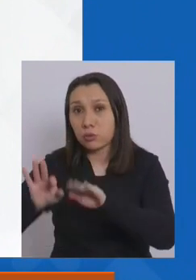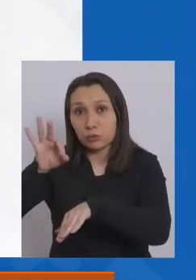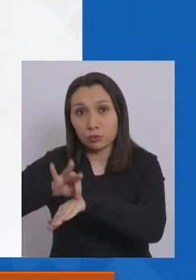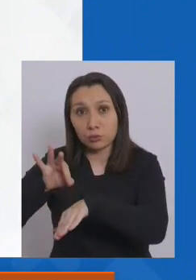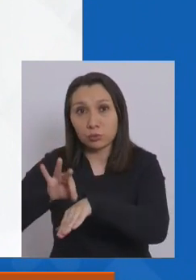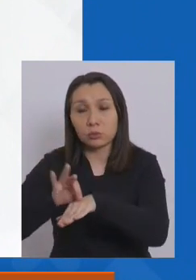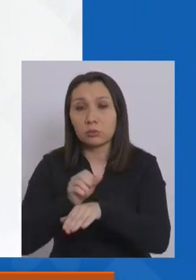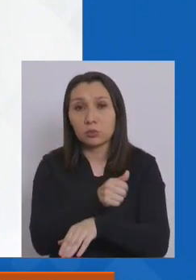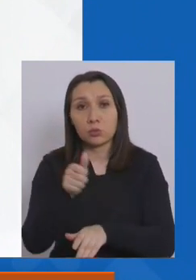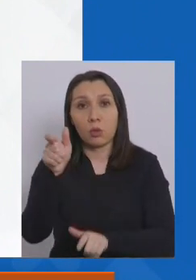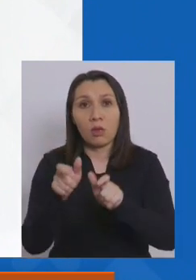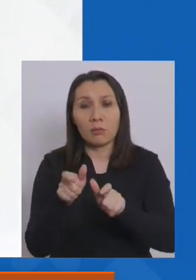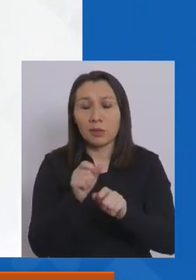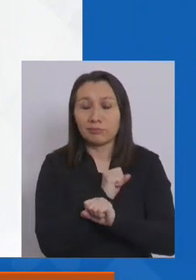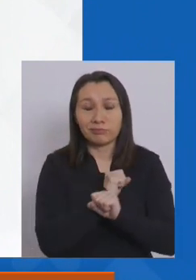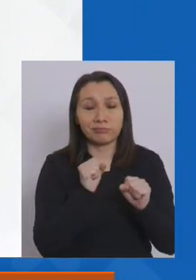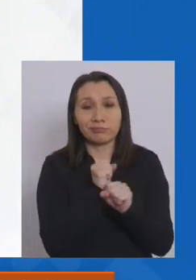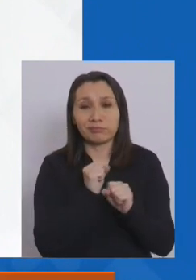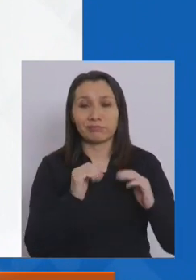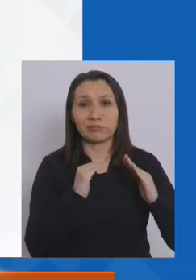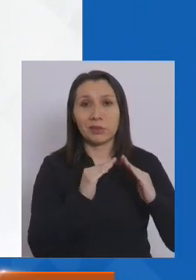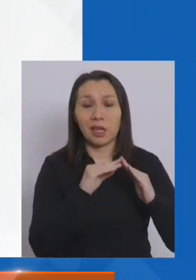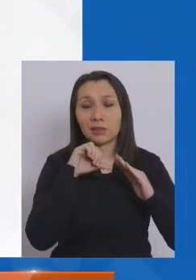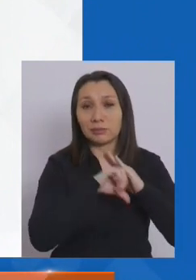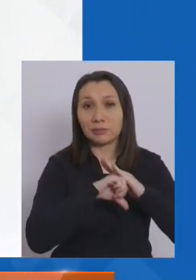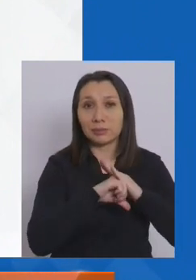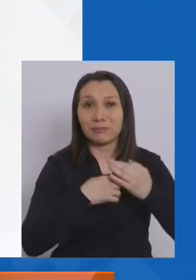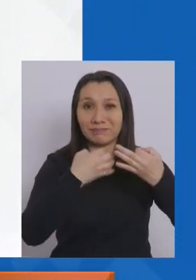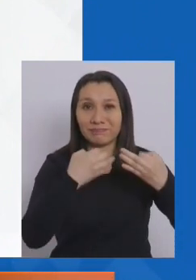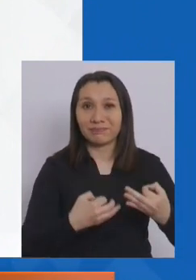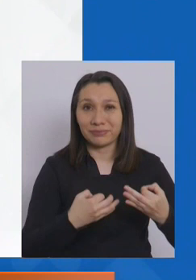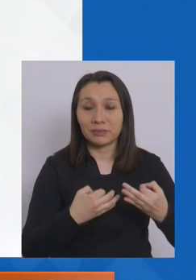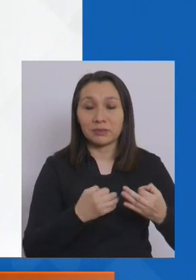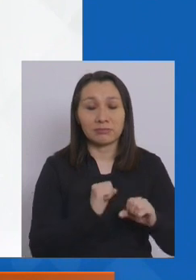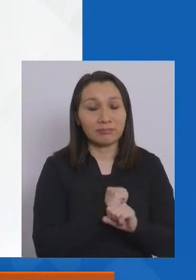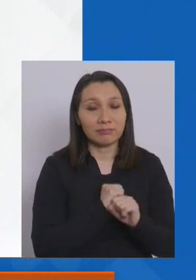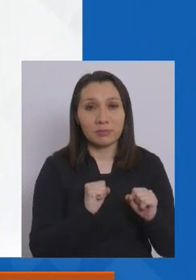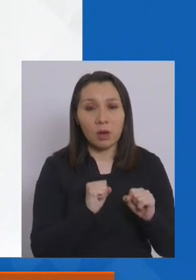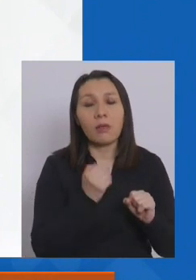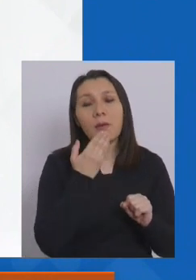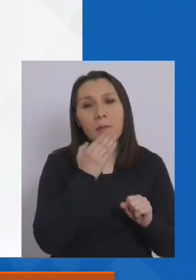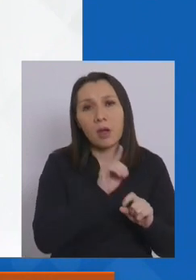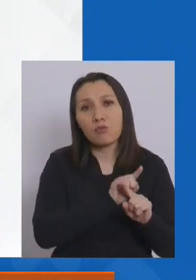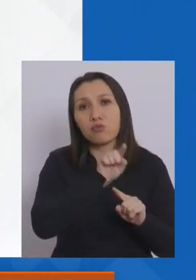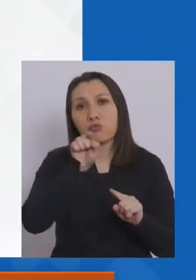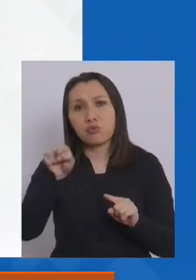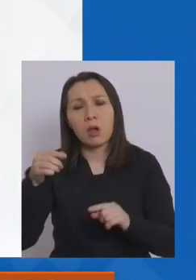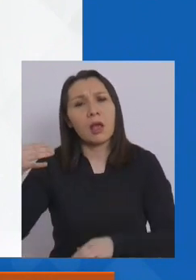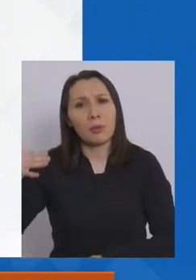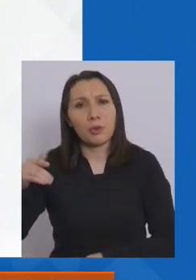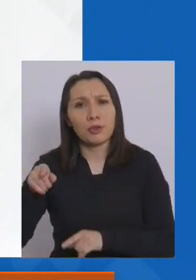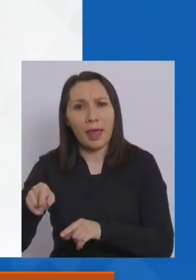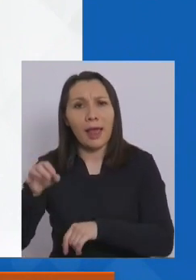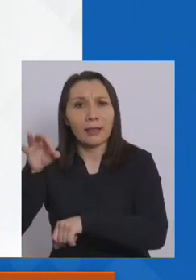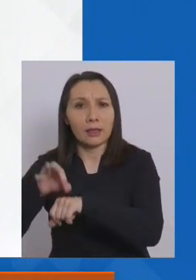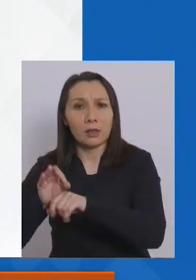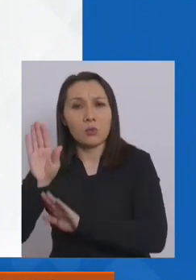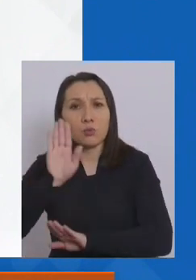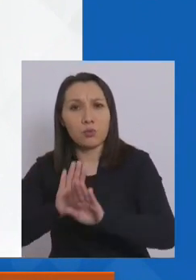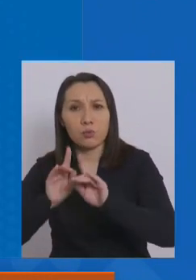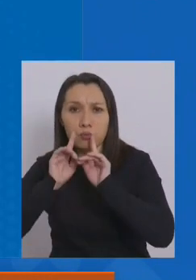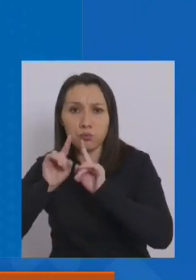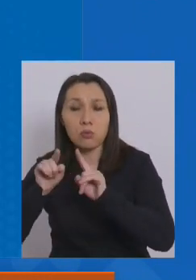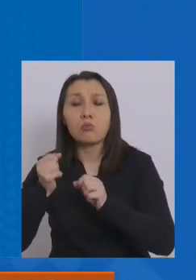para todas las personas que no pueden realizar una cuarentena de forma efectiva en su hogar, es algo fundamental. Y es por eso que